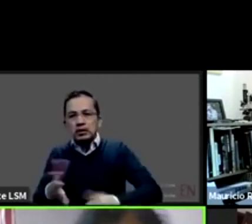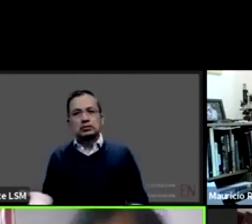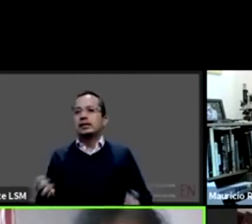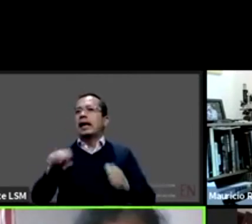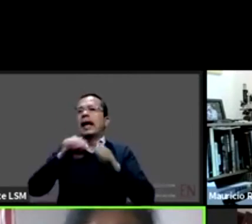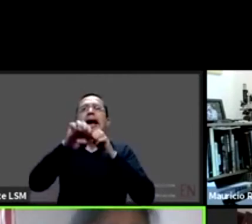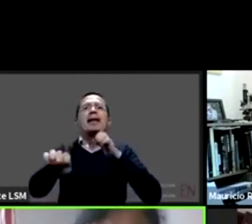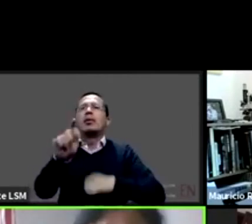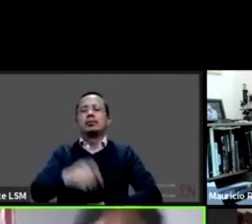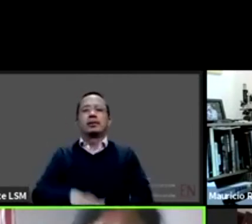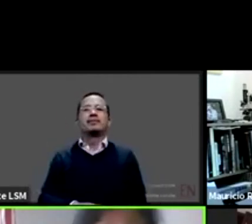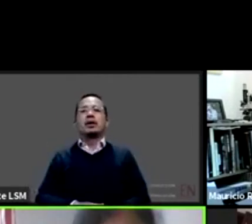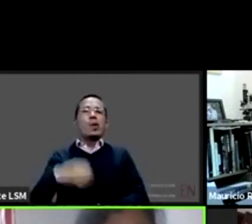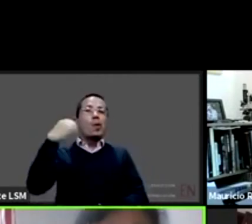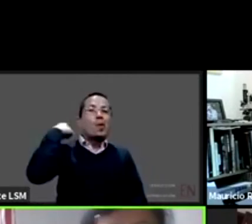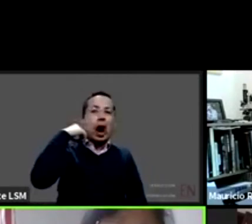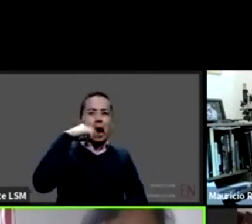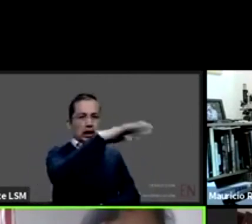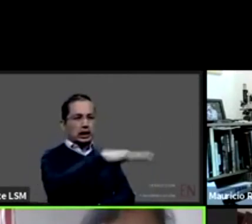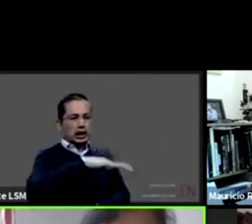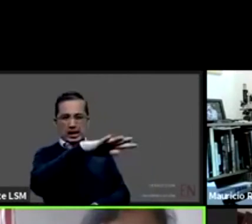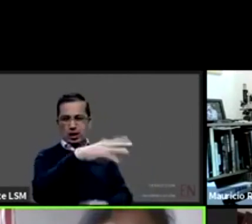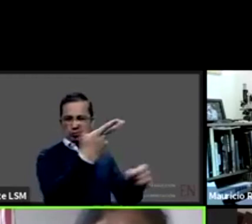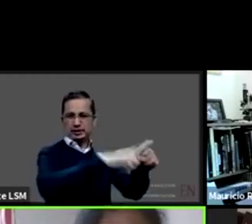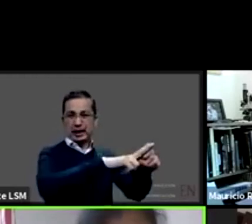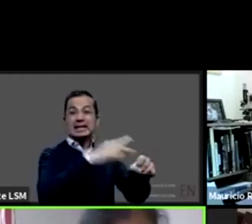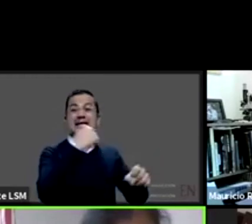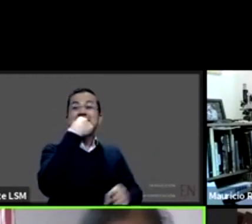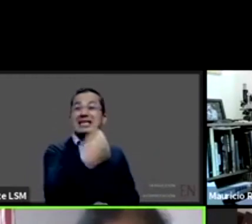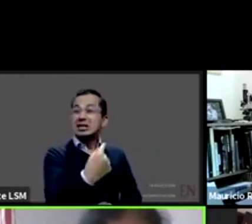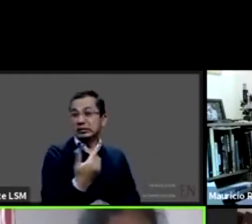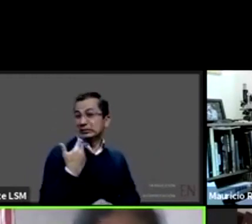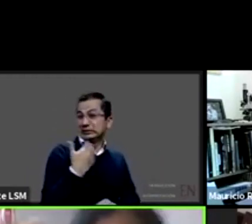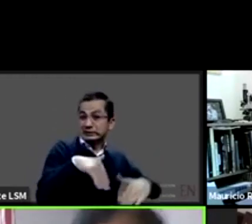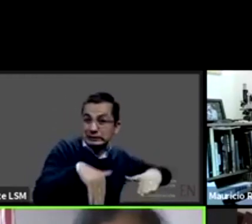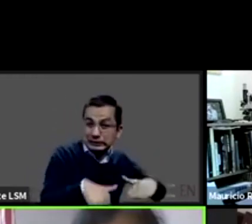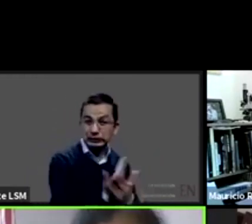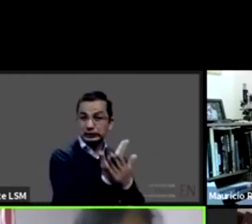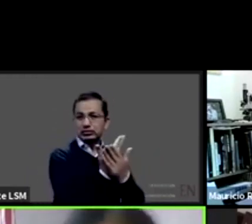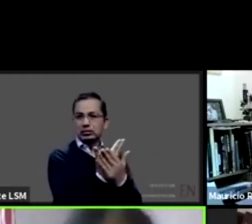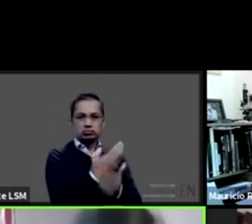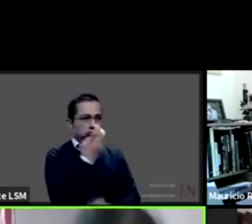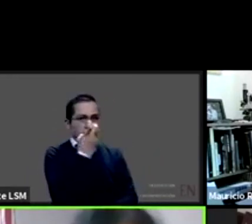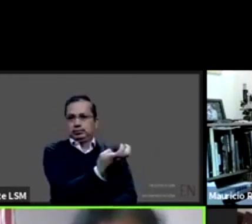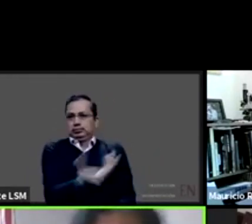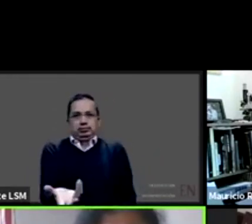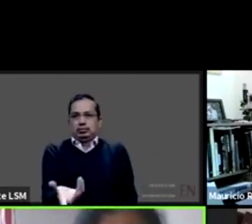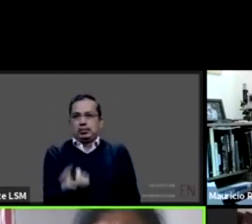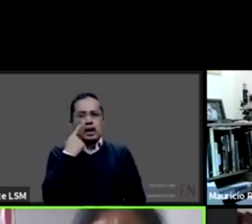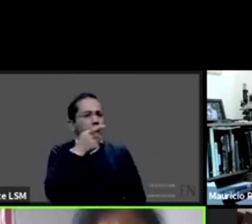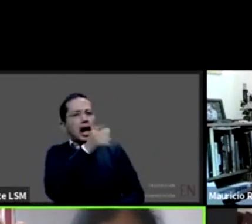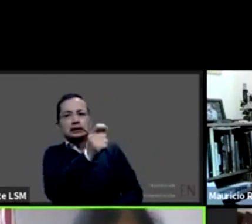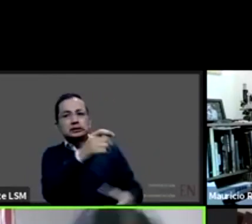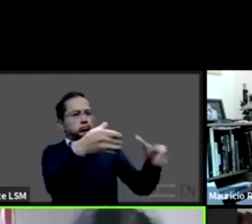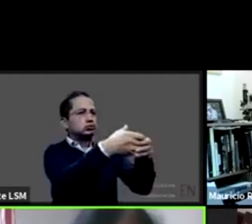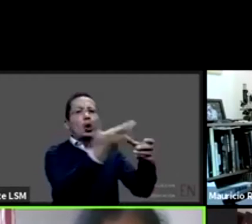hospital de Oaxaca es un ejemplo de eso este caso es es un hospital no COVID no